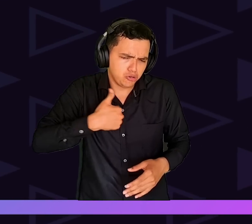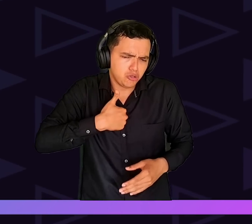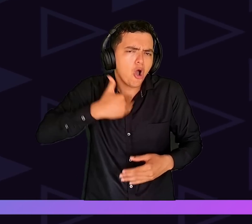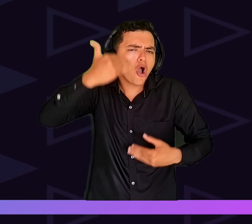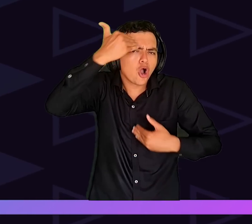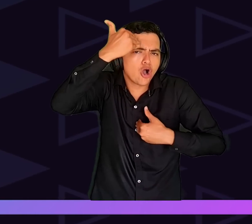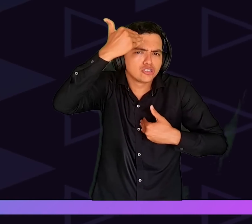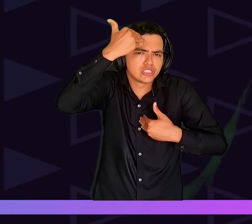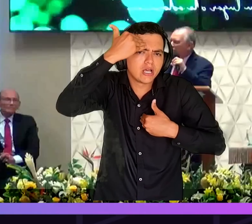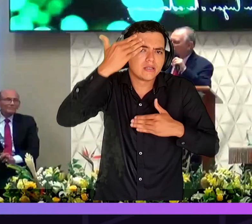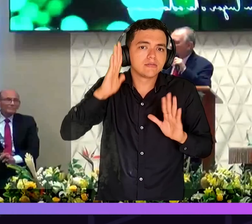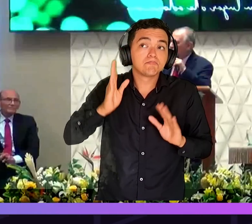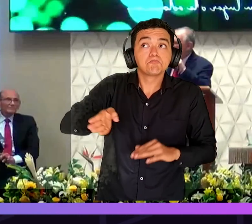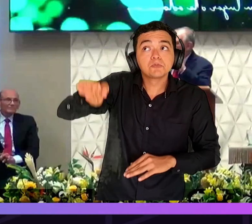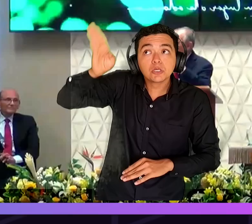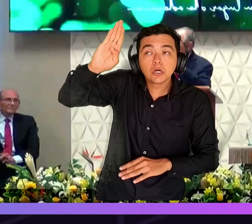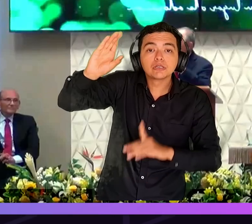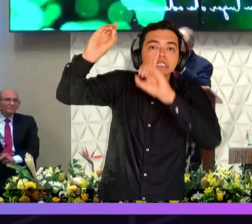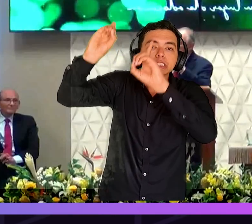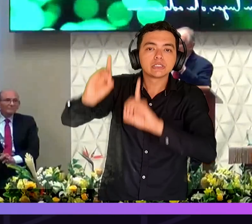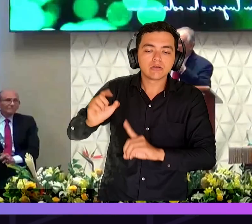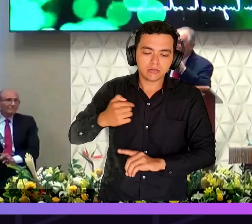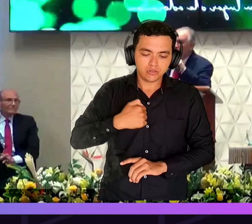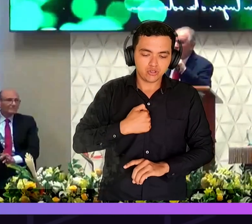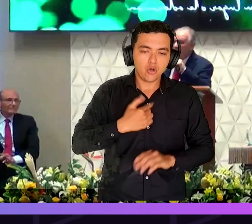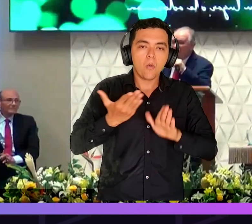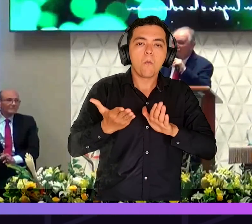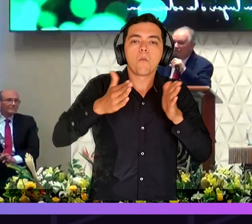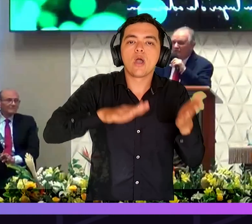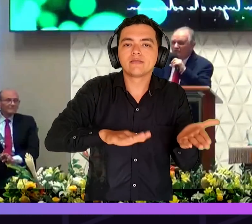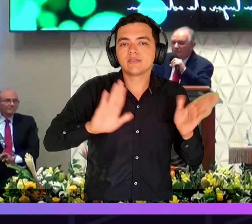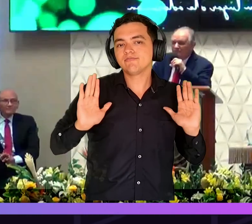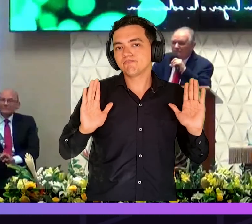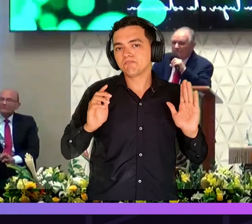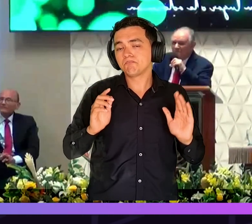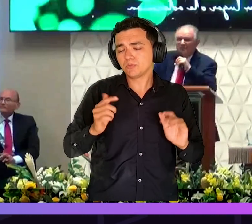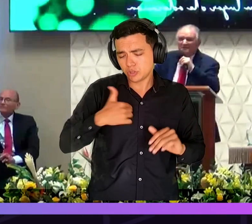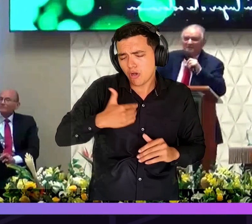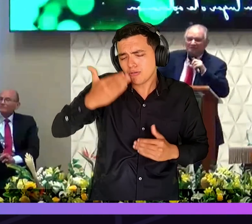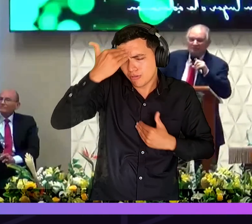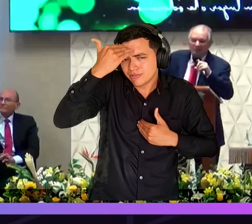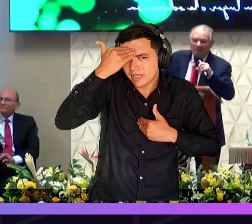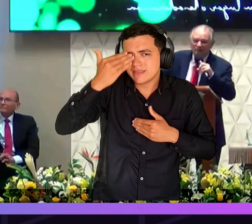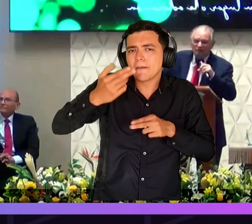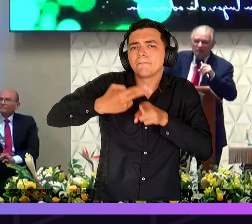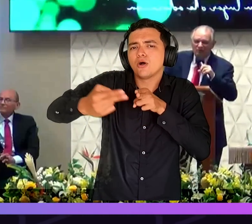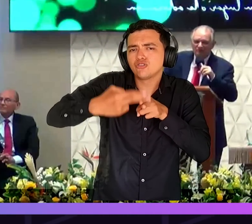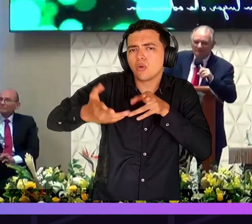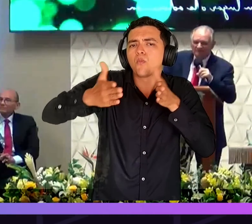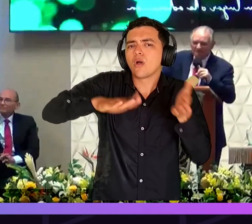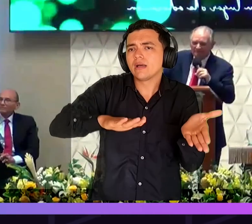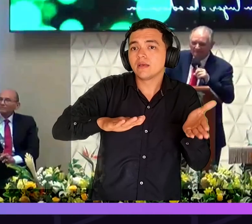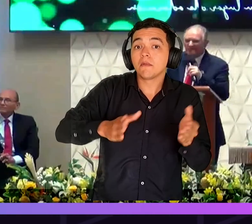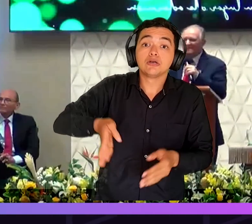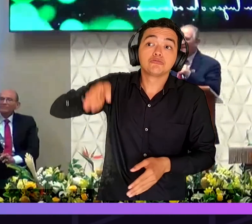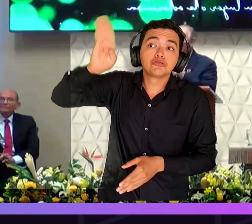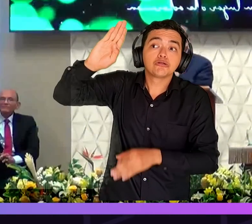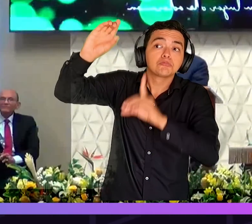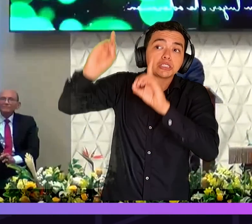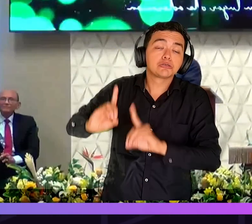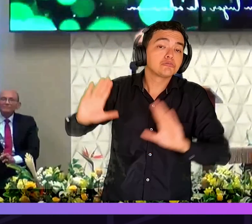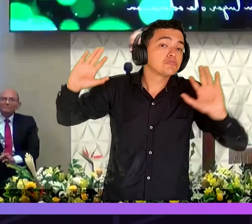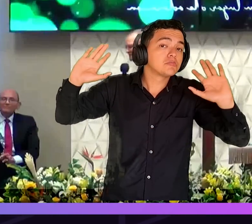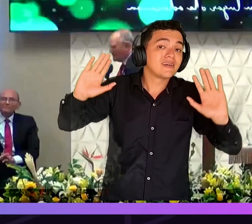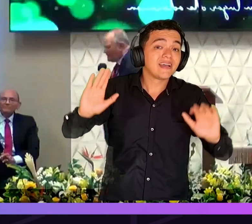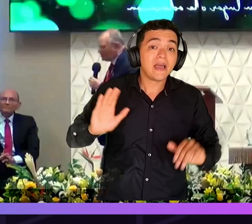de muchas maneras la palabra de Dios ha sido clara en este momento y Dios nos inquieta a buscar más a orar más a meternos